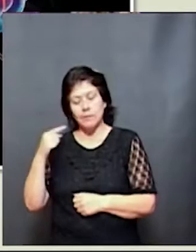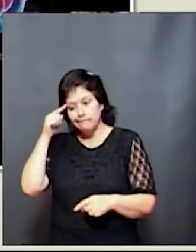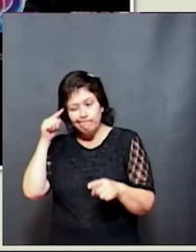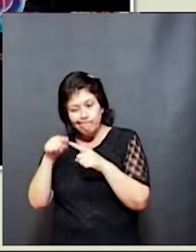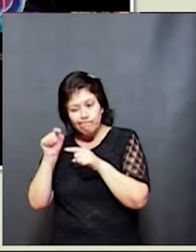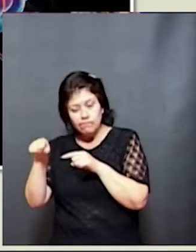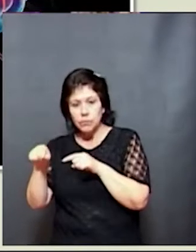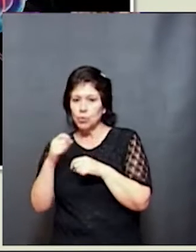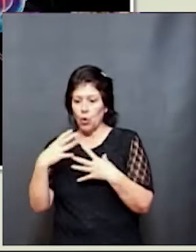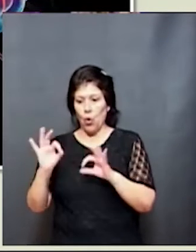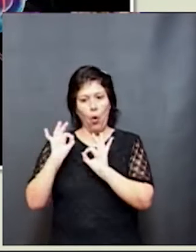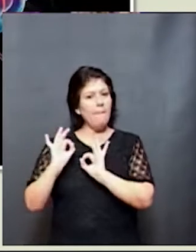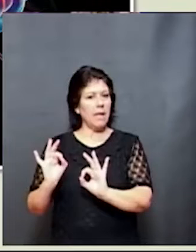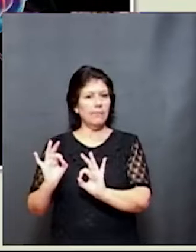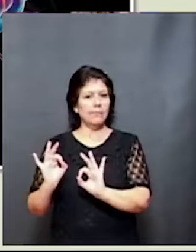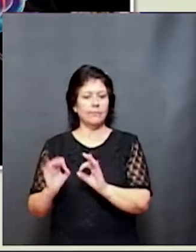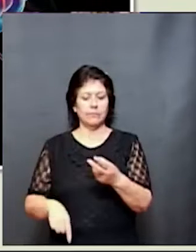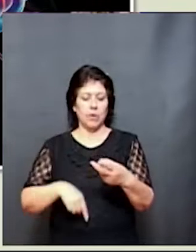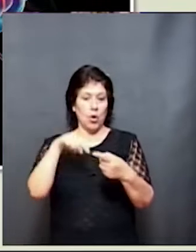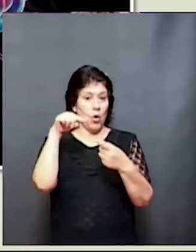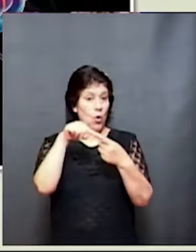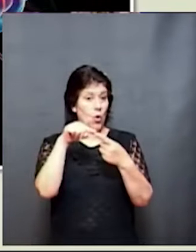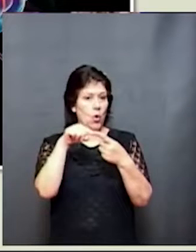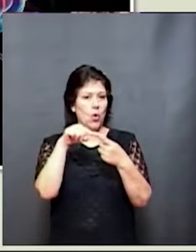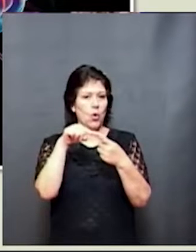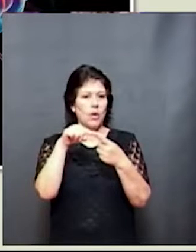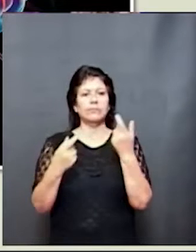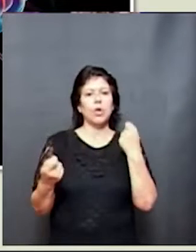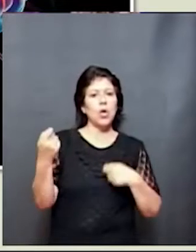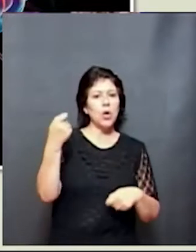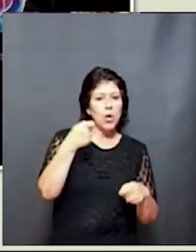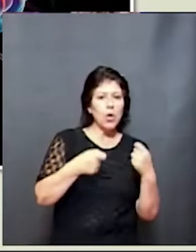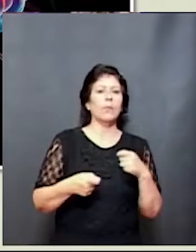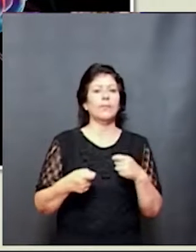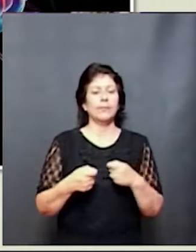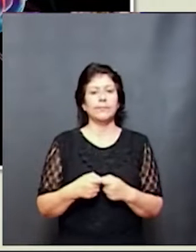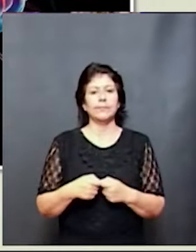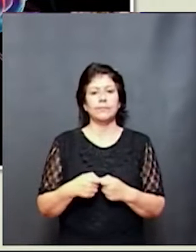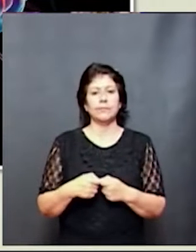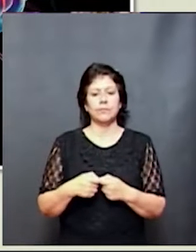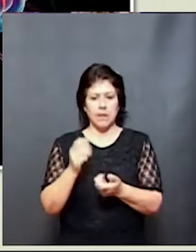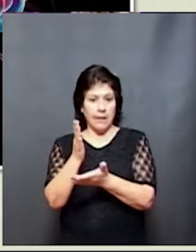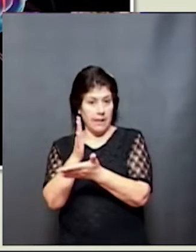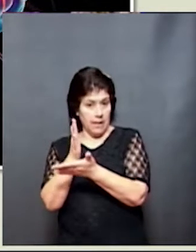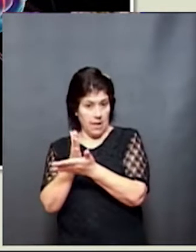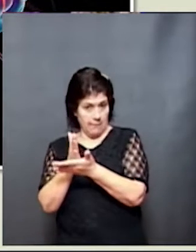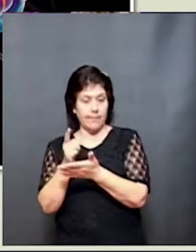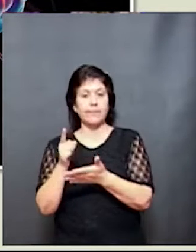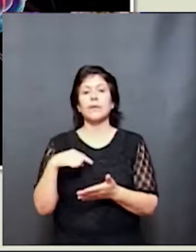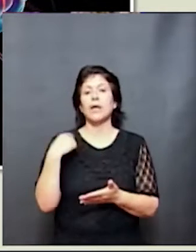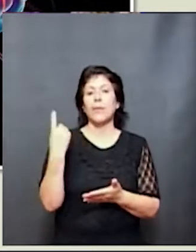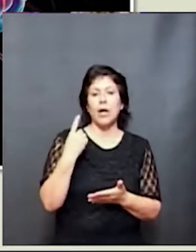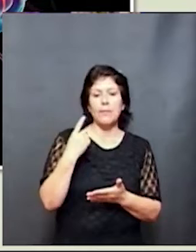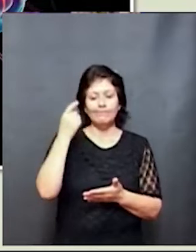completa. Uno de los aportes que nos da una subdisciplina que nos otorga la